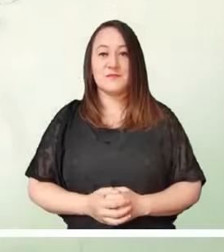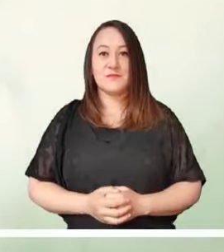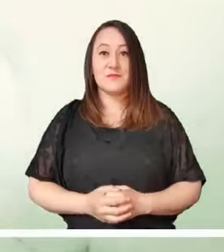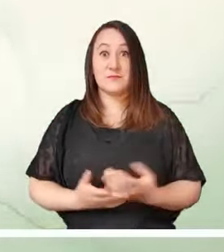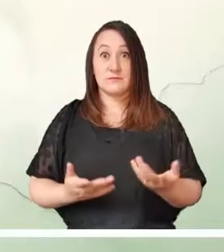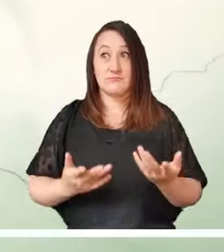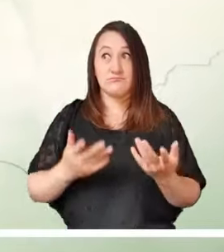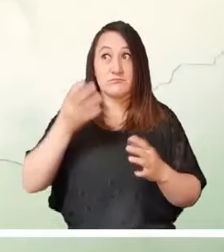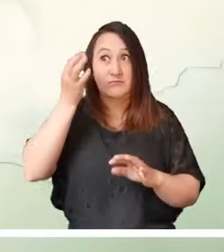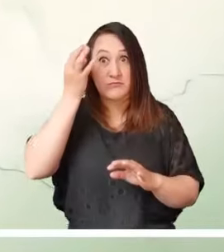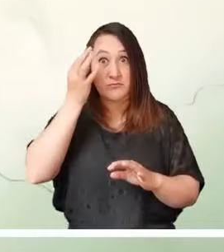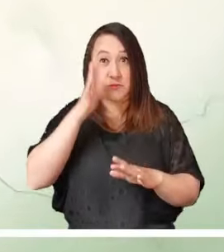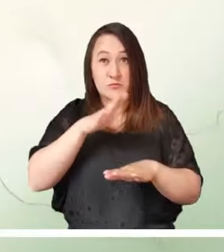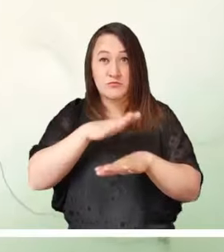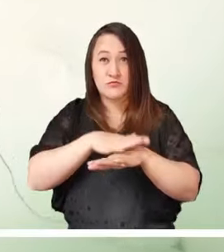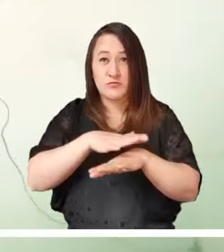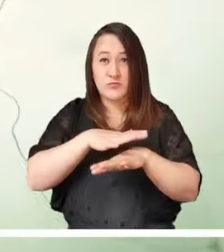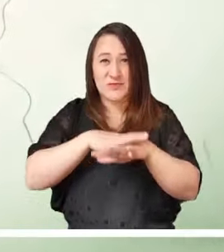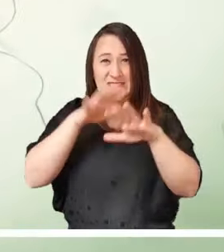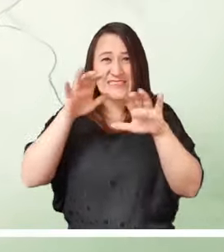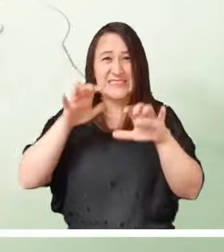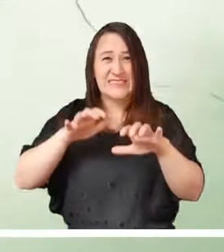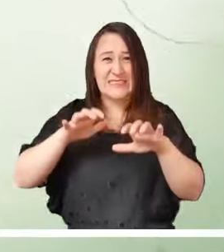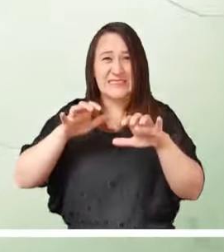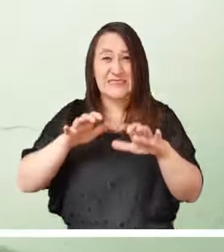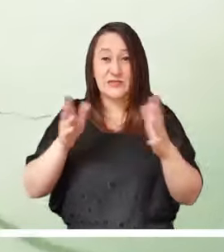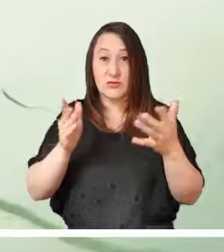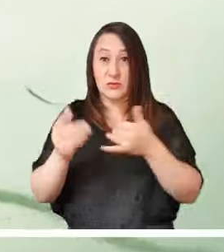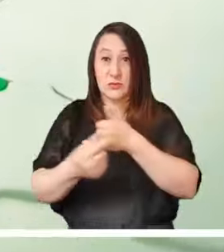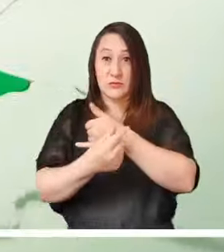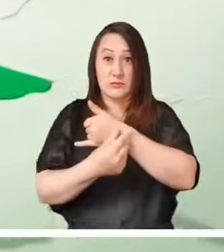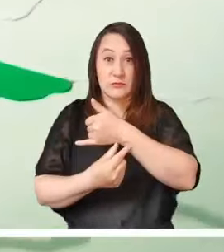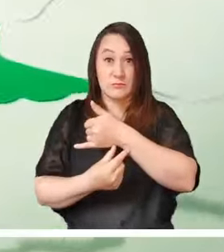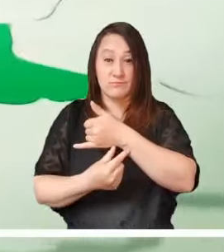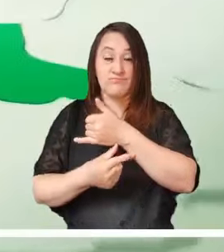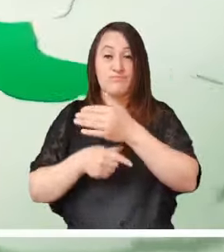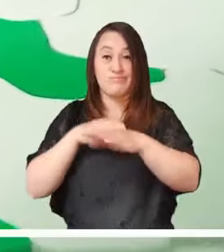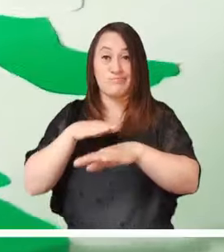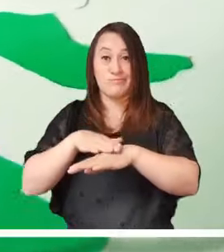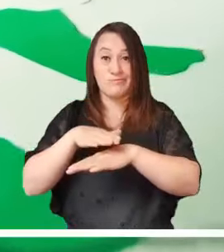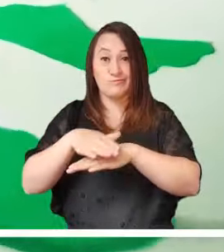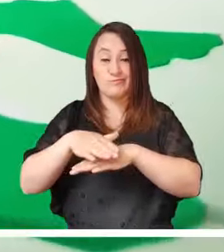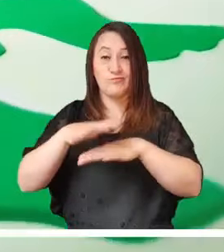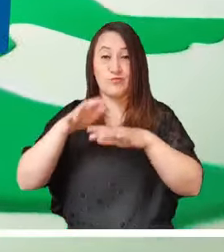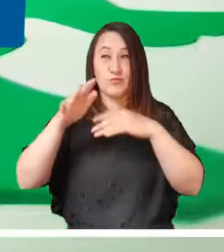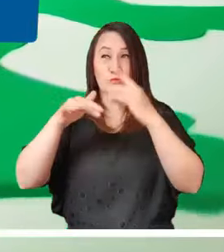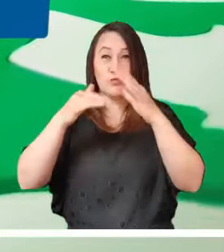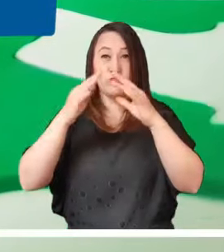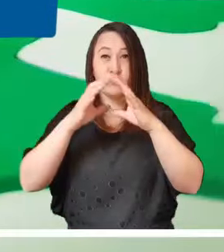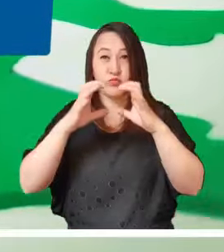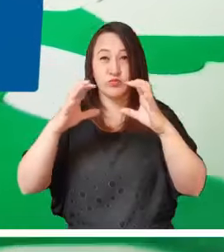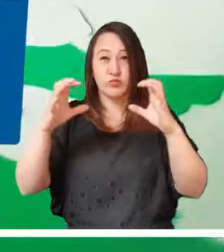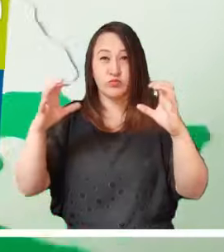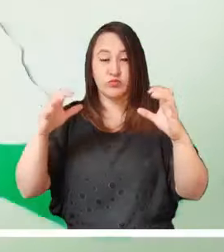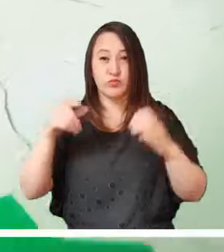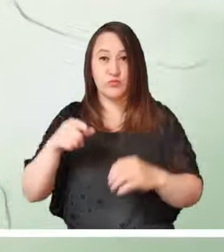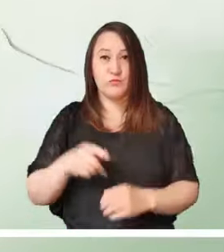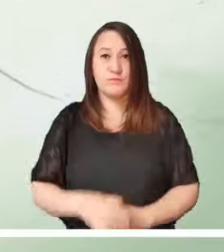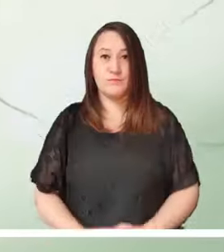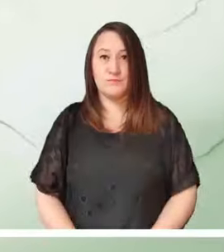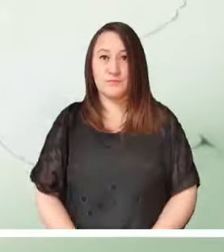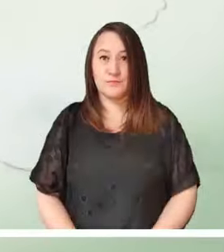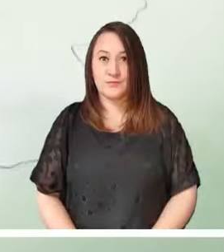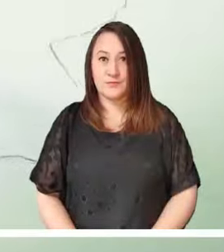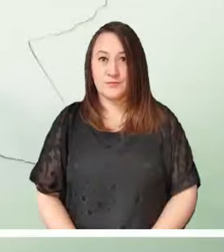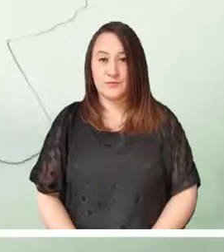No se descarta una tarde pasada por agua en el Pacífico debido al cielo seminublado que cubrirá el litoral.